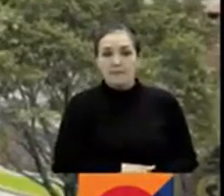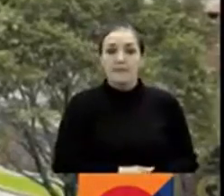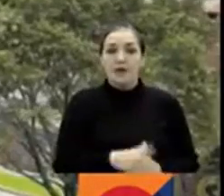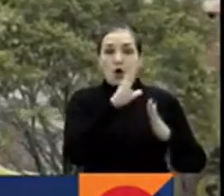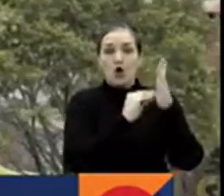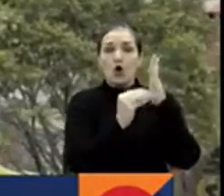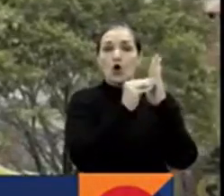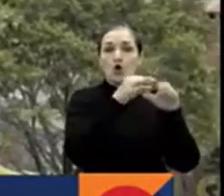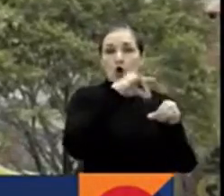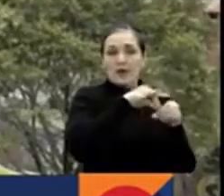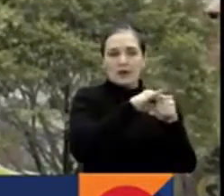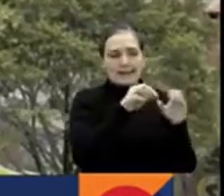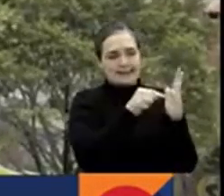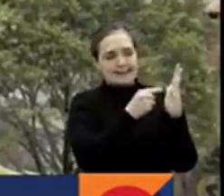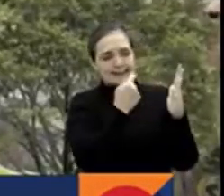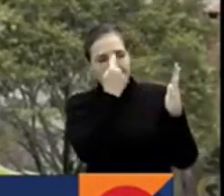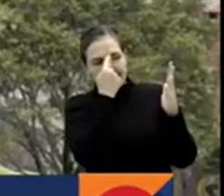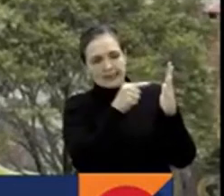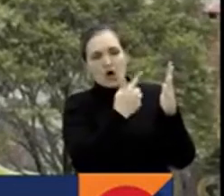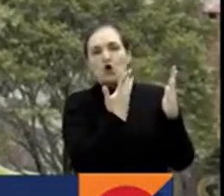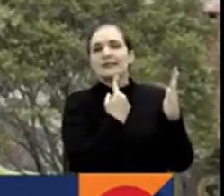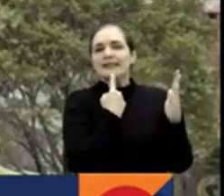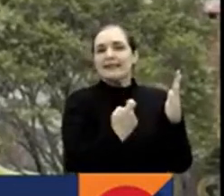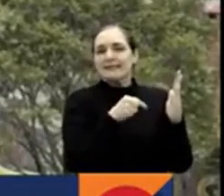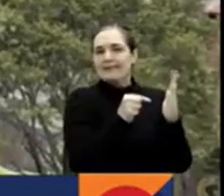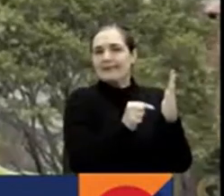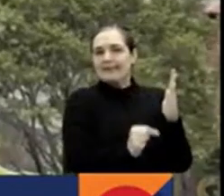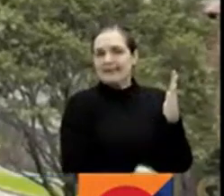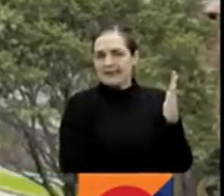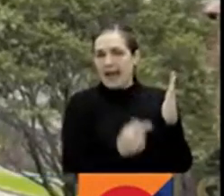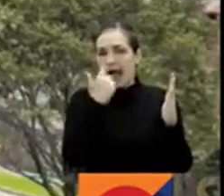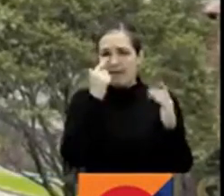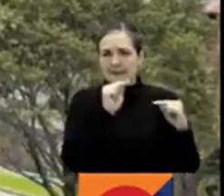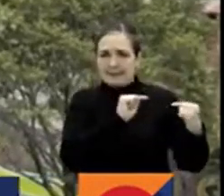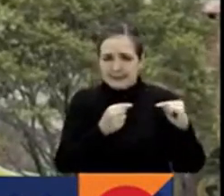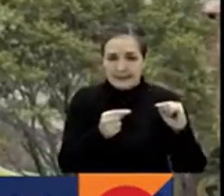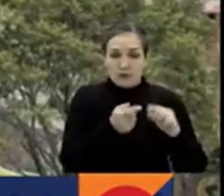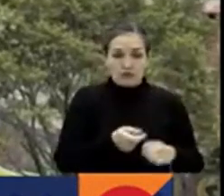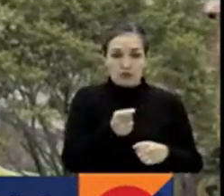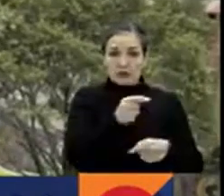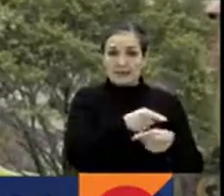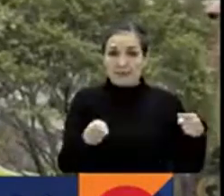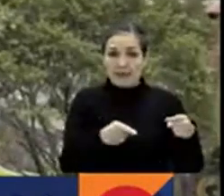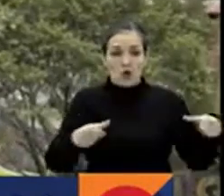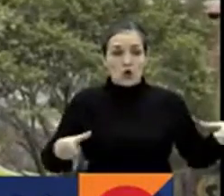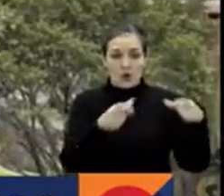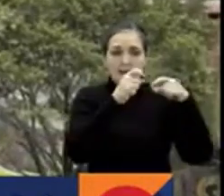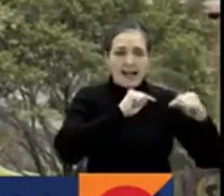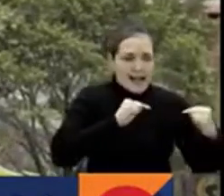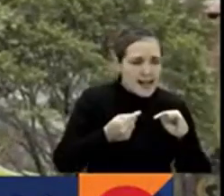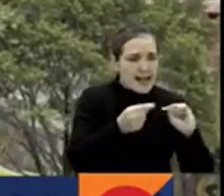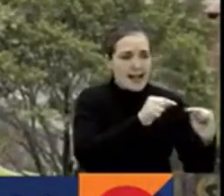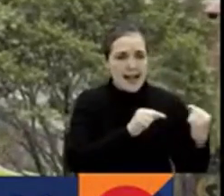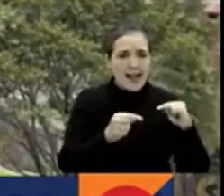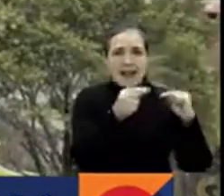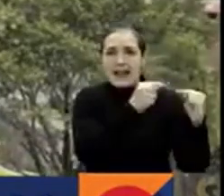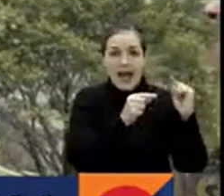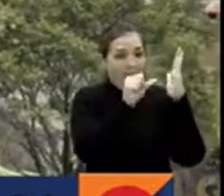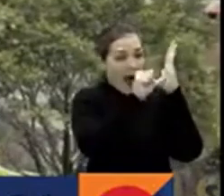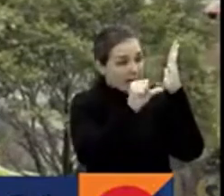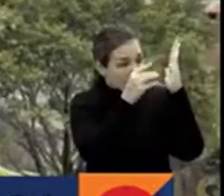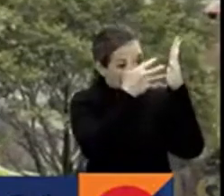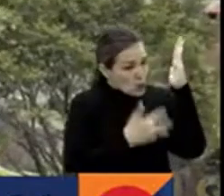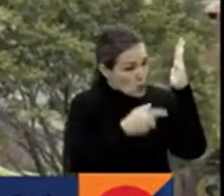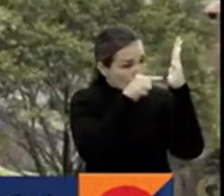electoral que aún tiene cosas muy complicadas y vamos a dar esta pelea, esta semana la pelea del Congreso para intentar hundir todos esos artículos